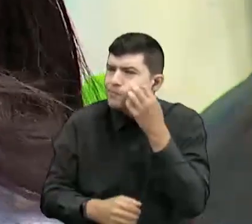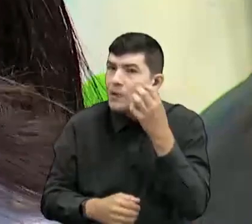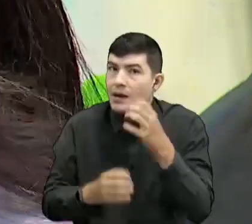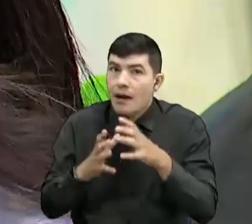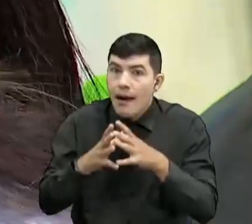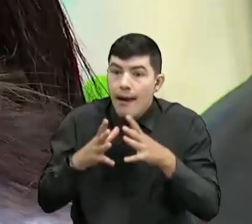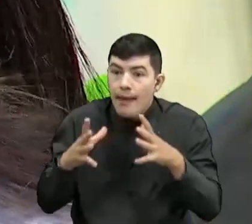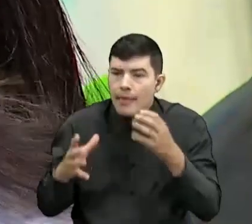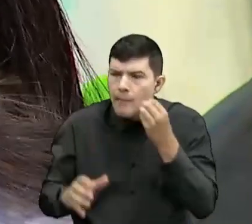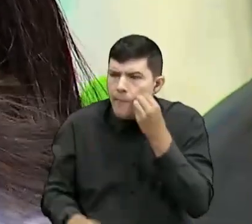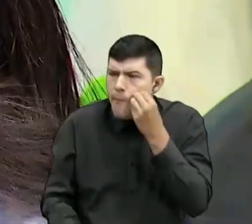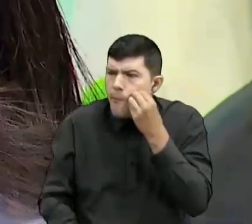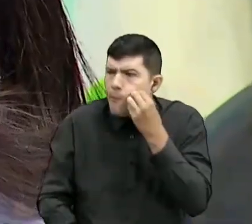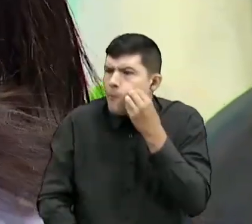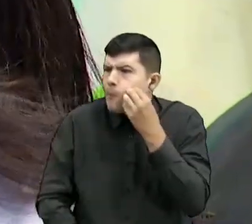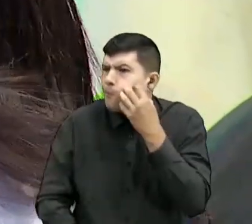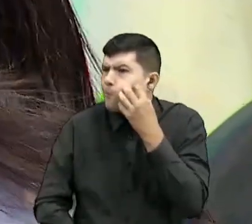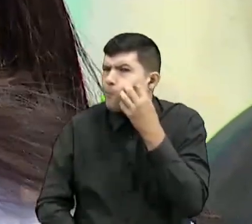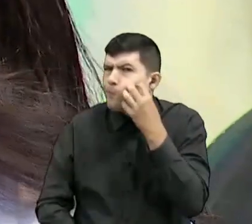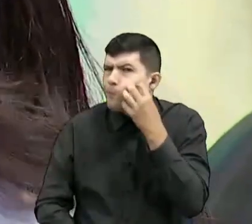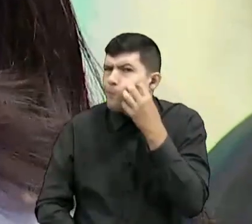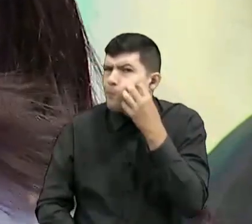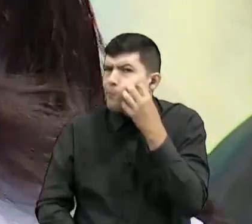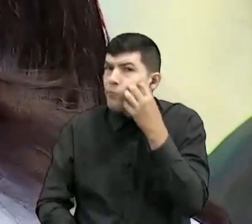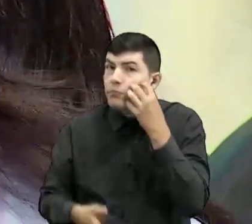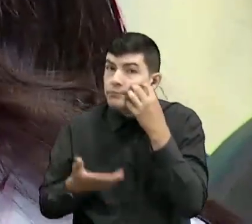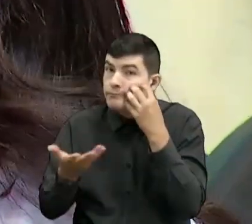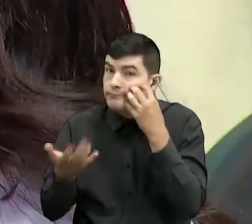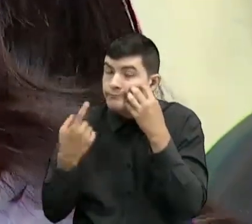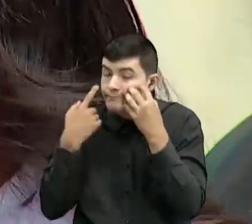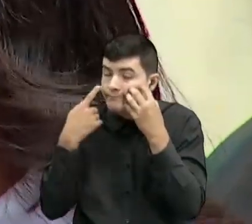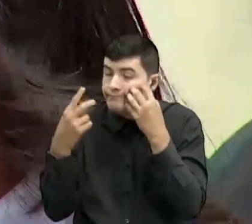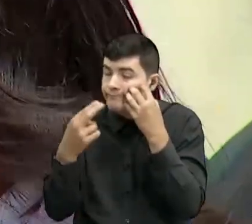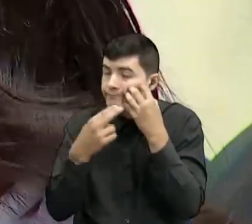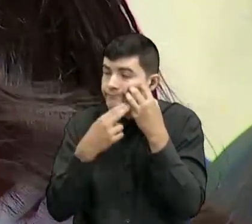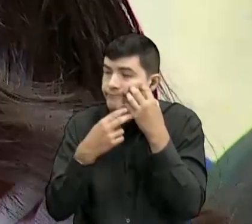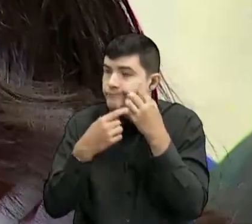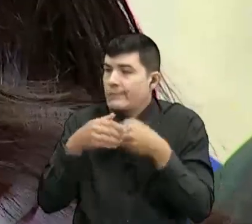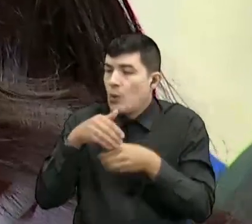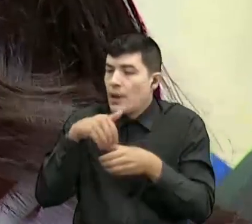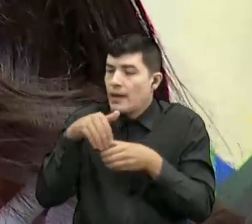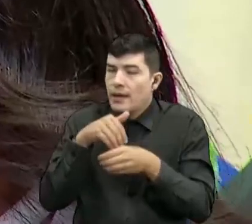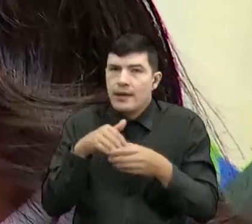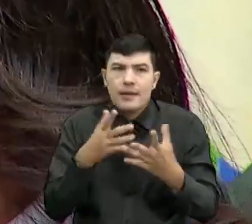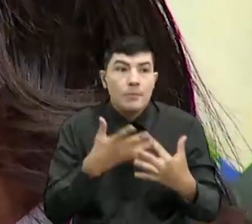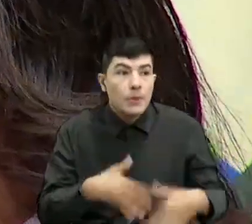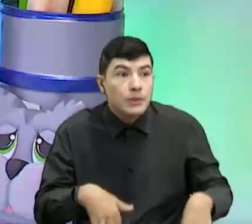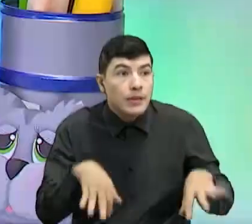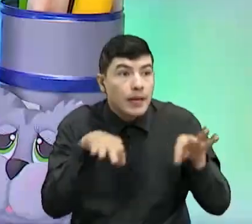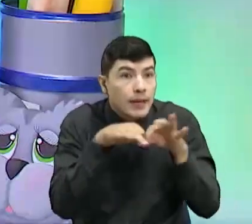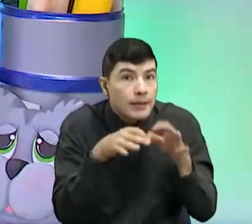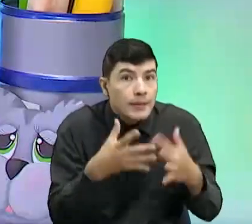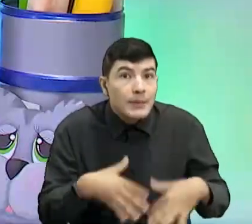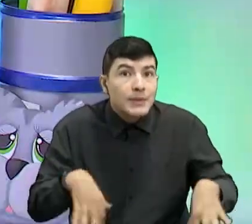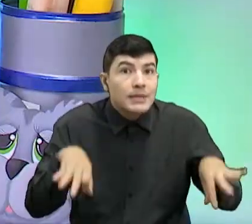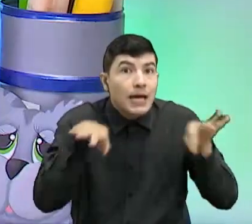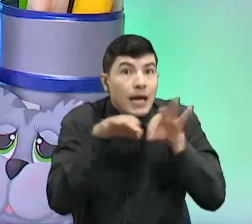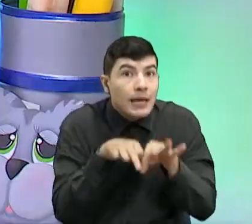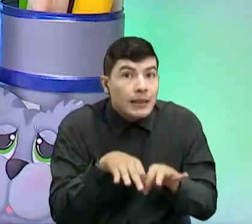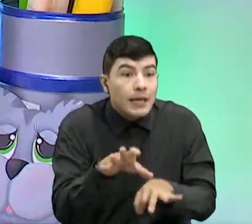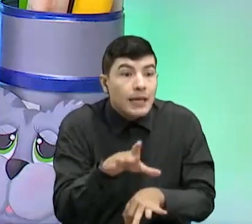grande la ampolla de la varicela y pues me dejó esa marquita ahí. Importante que cuando salgan estas